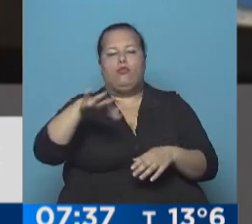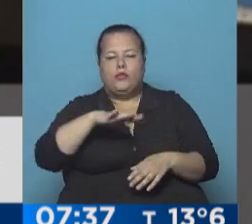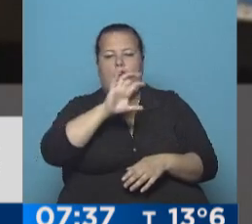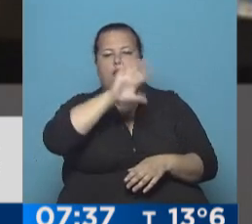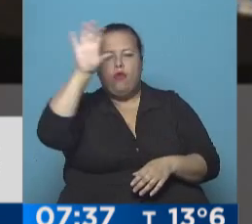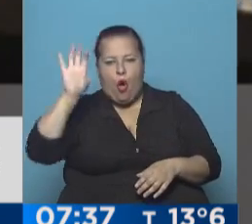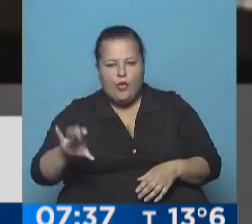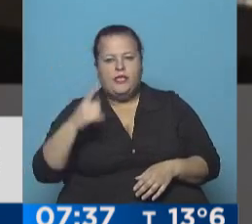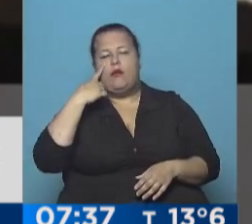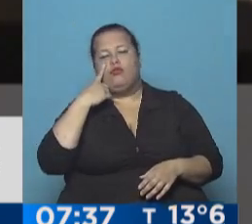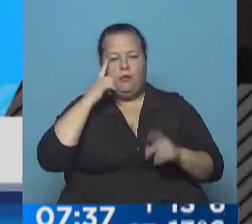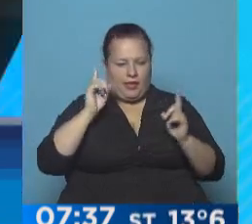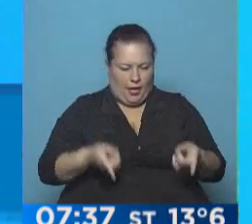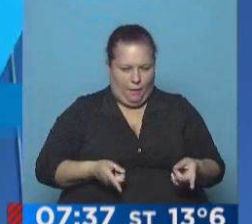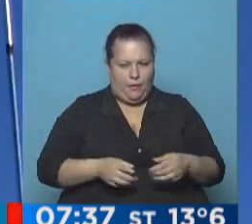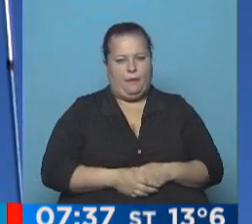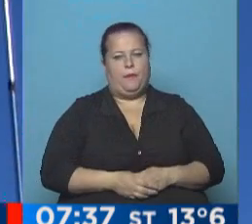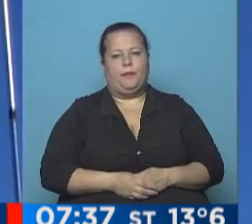provinciales y municipales.